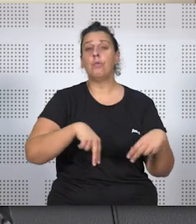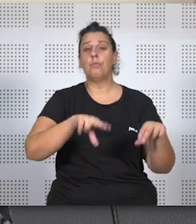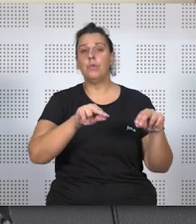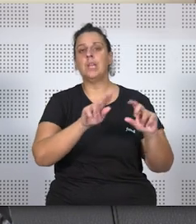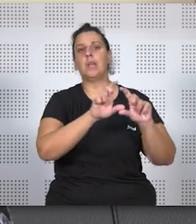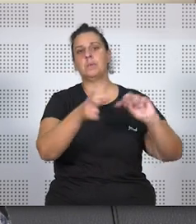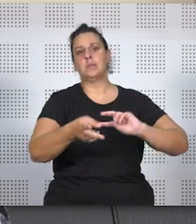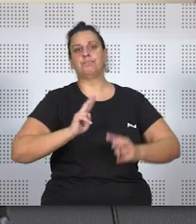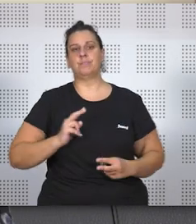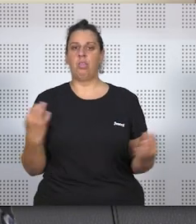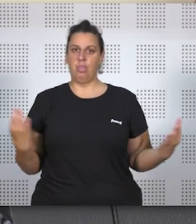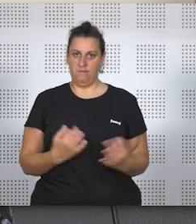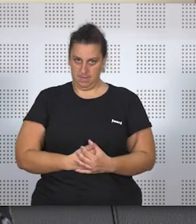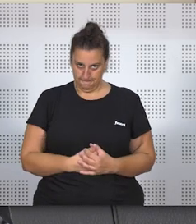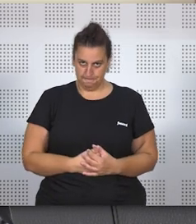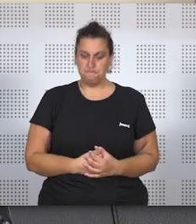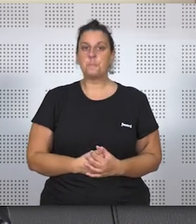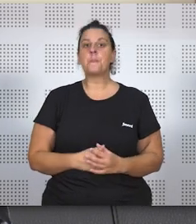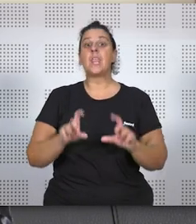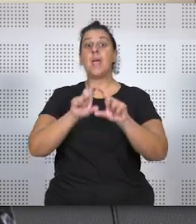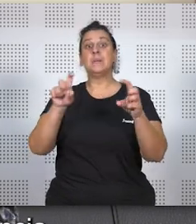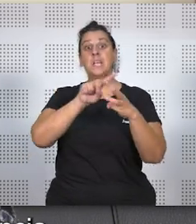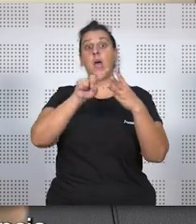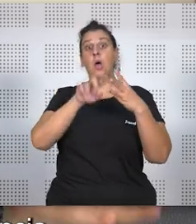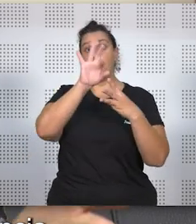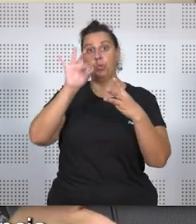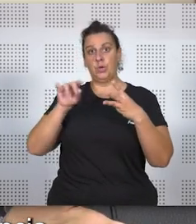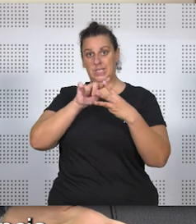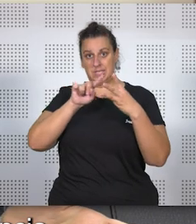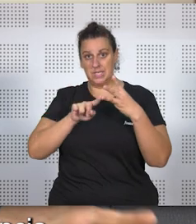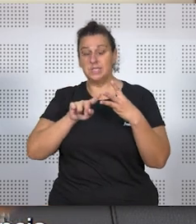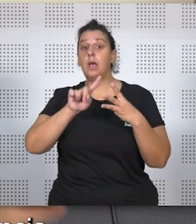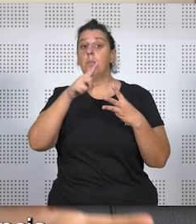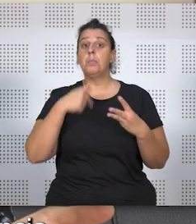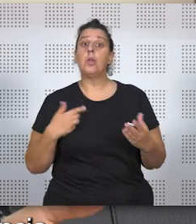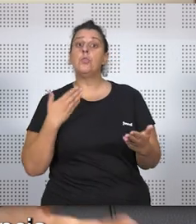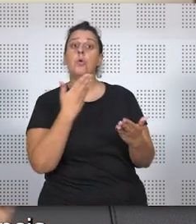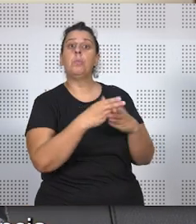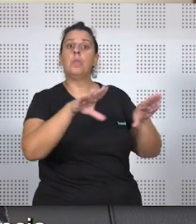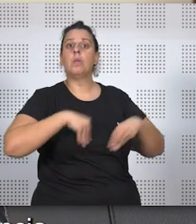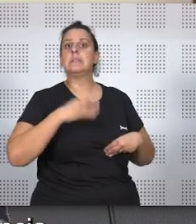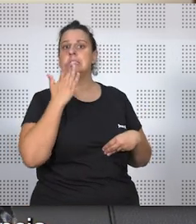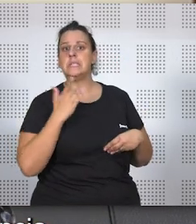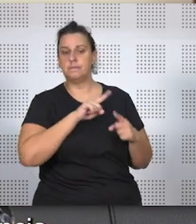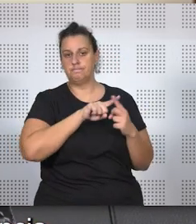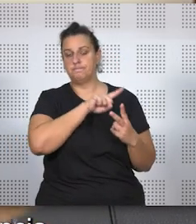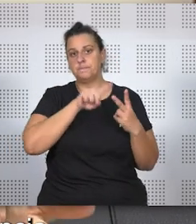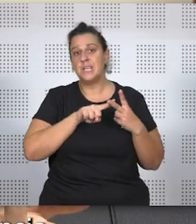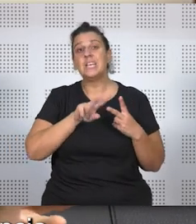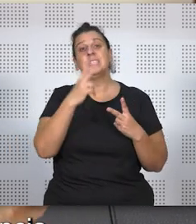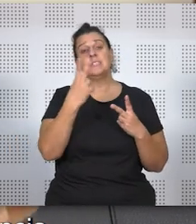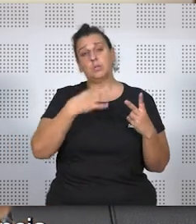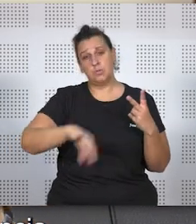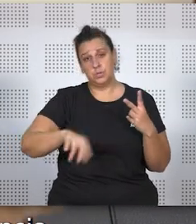tiene que contestar. Y la empresa tiene tres opciones. La primera es aceptar nuestra solicitud de trabajo a distancia. La segunda